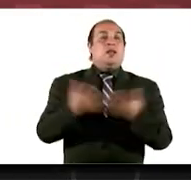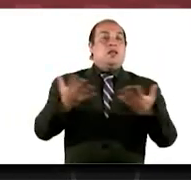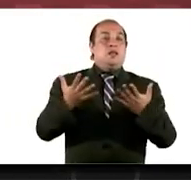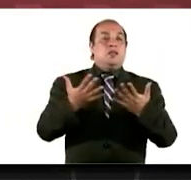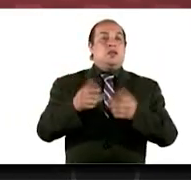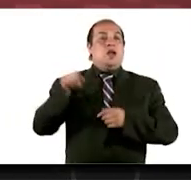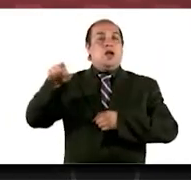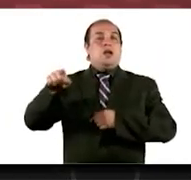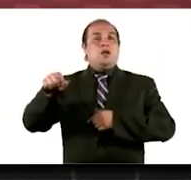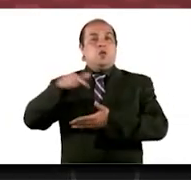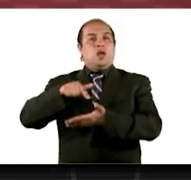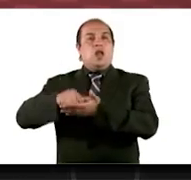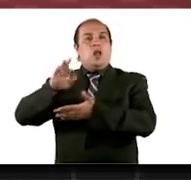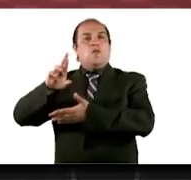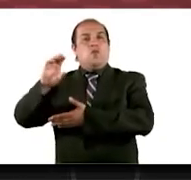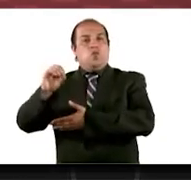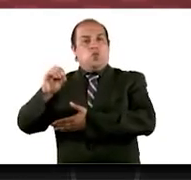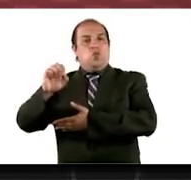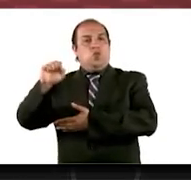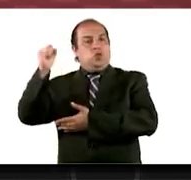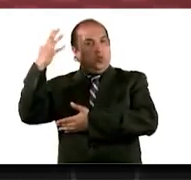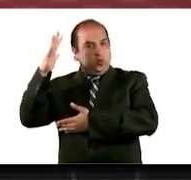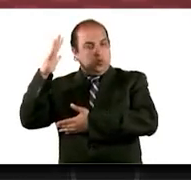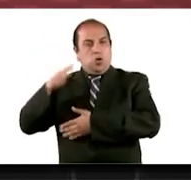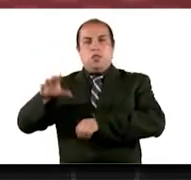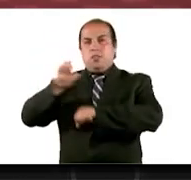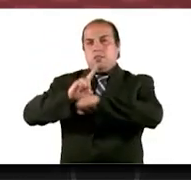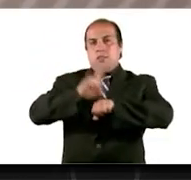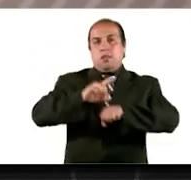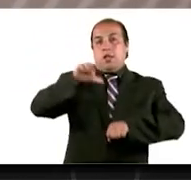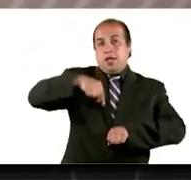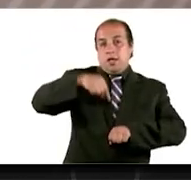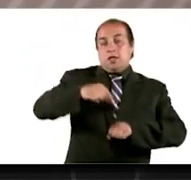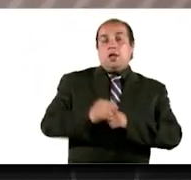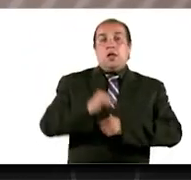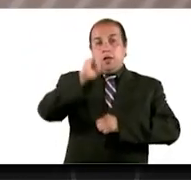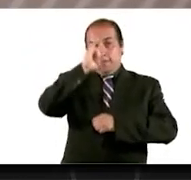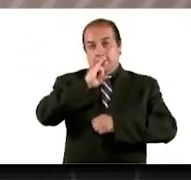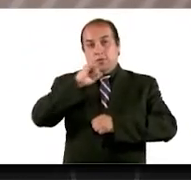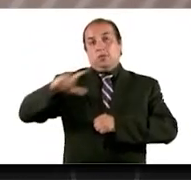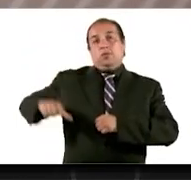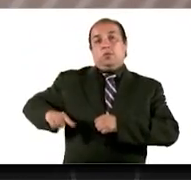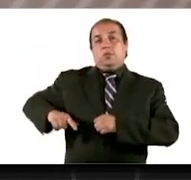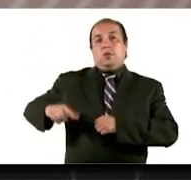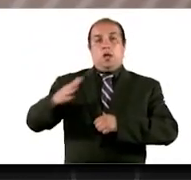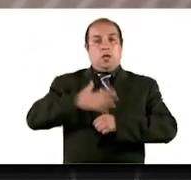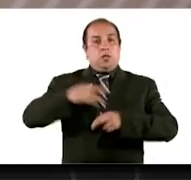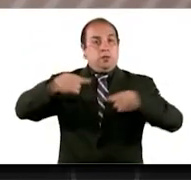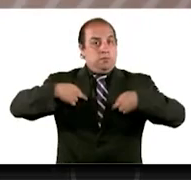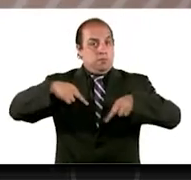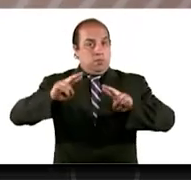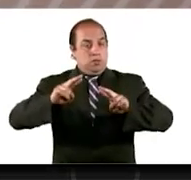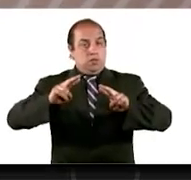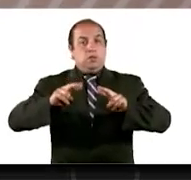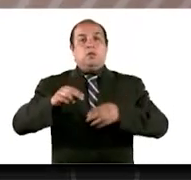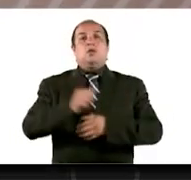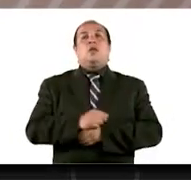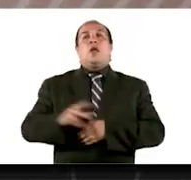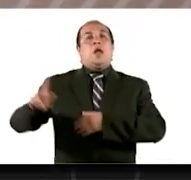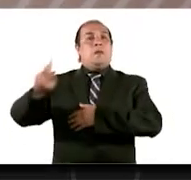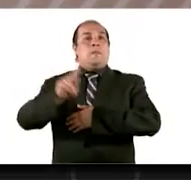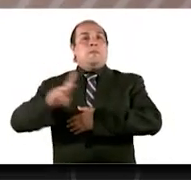los días. Pero desde aquí también oficialmente, desde la Jefatura de Gobierno, a nombre de todos los habitantes de la Ciudad de México,